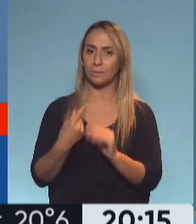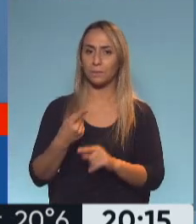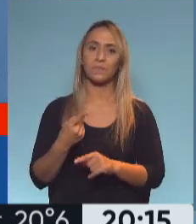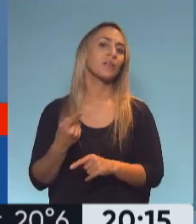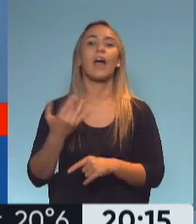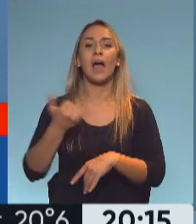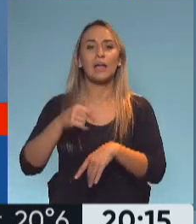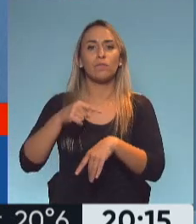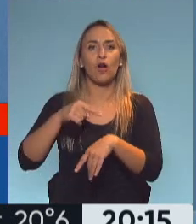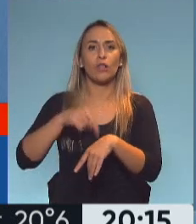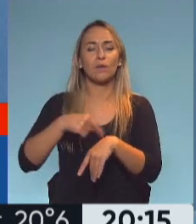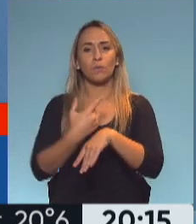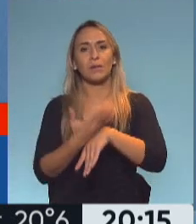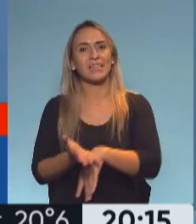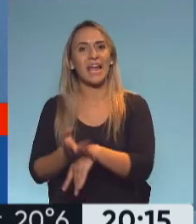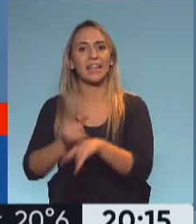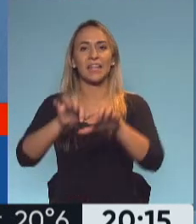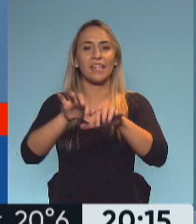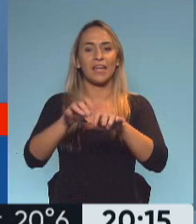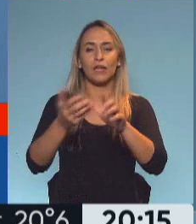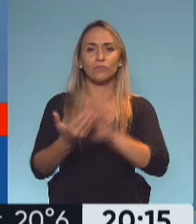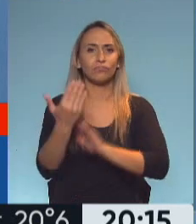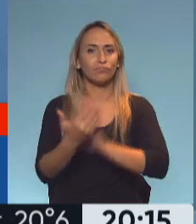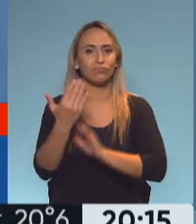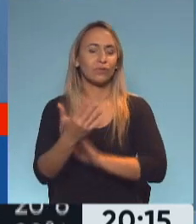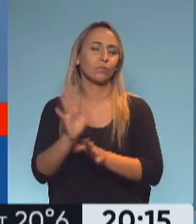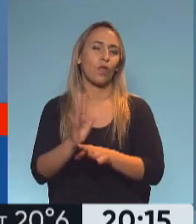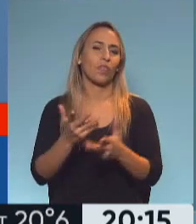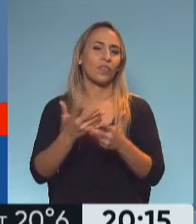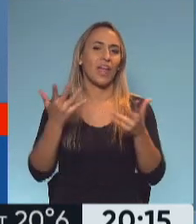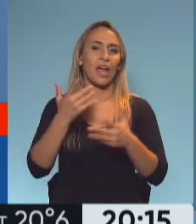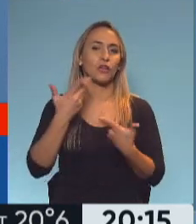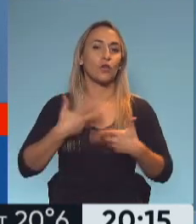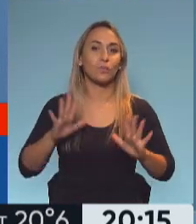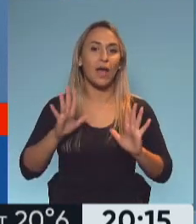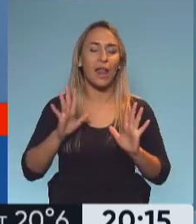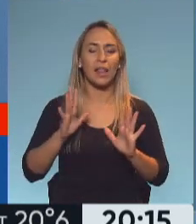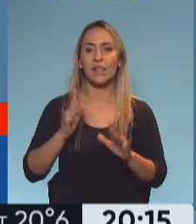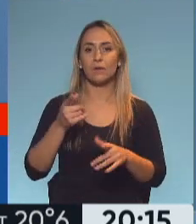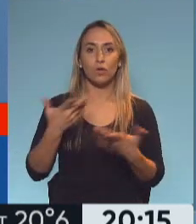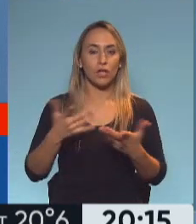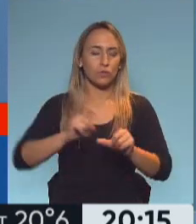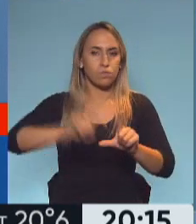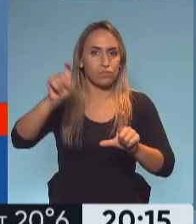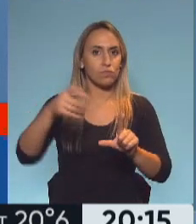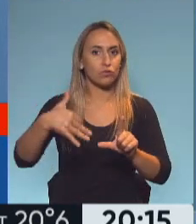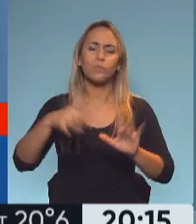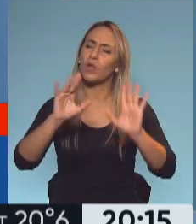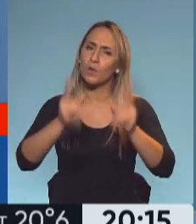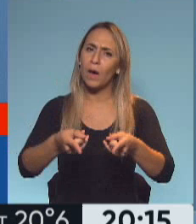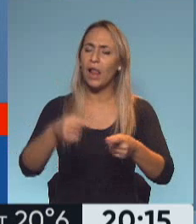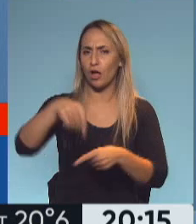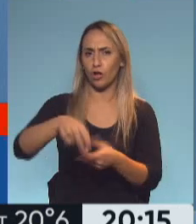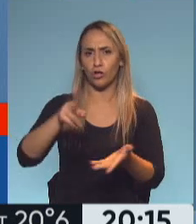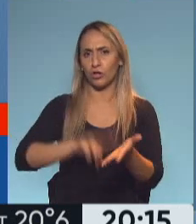tiempo adicional de carga respecto de lo que se carga en un día normal. Hubieron tres o cuatro horas más de carga, por eso hubo un salto tan abrupto. Pero de todas formas, hoy de nuevo